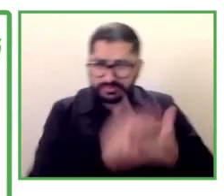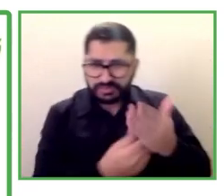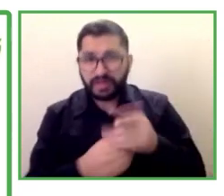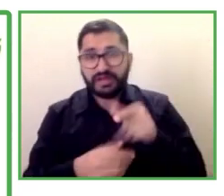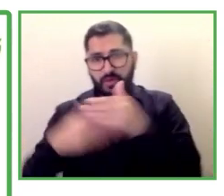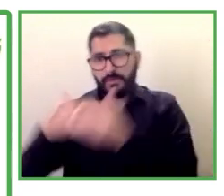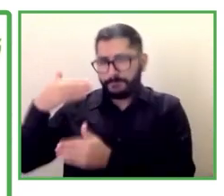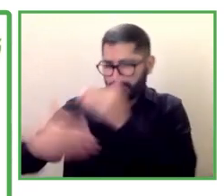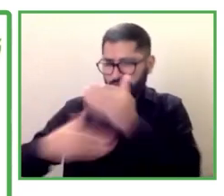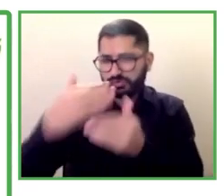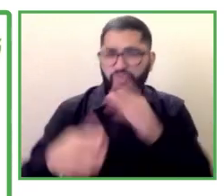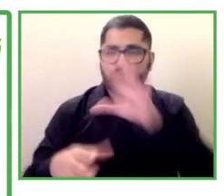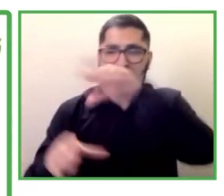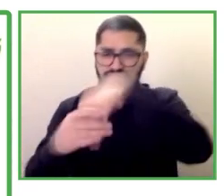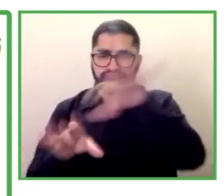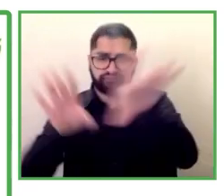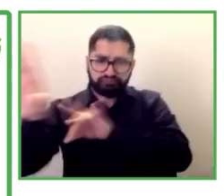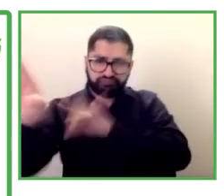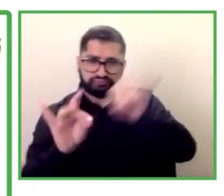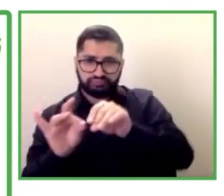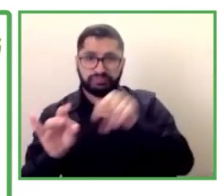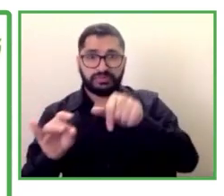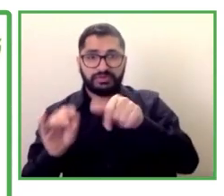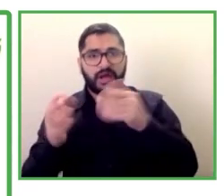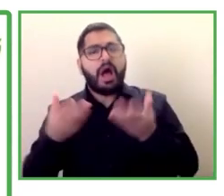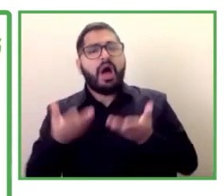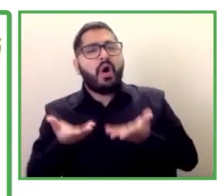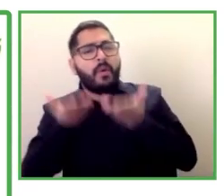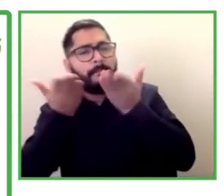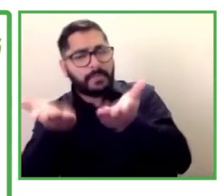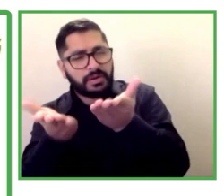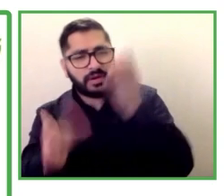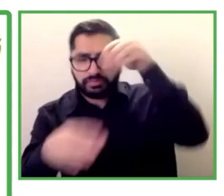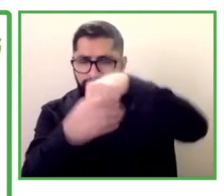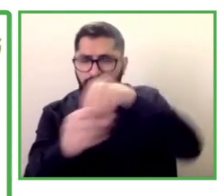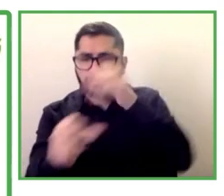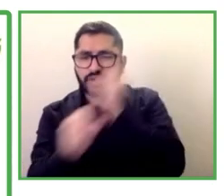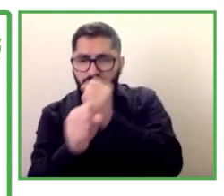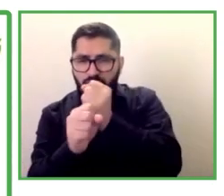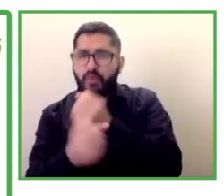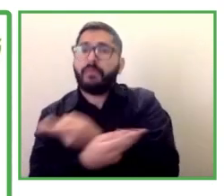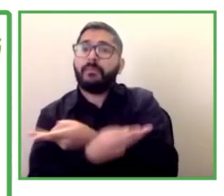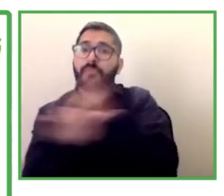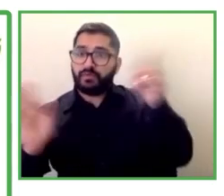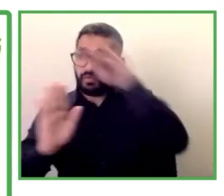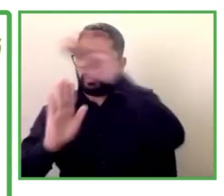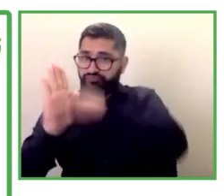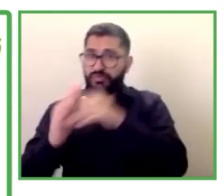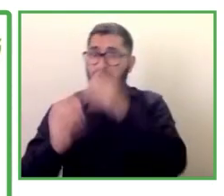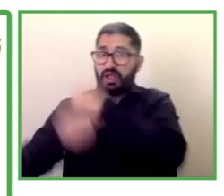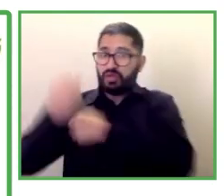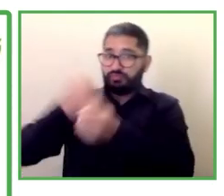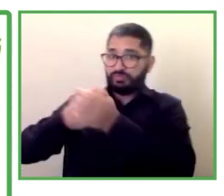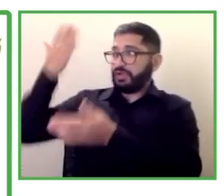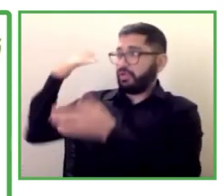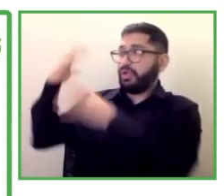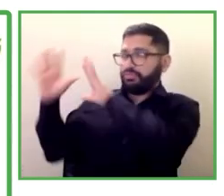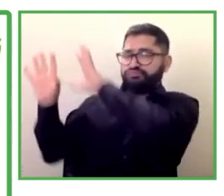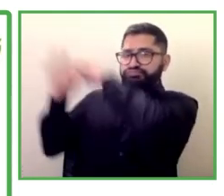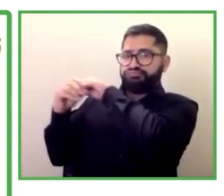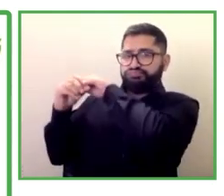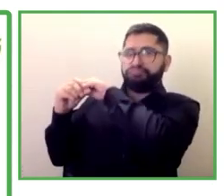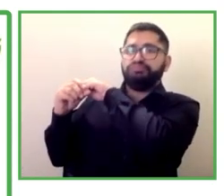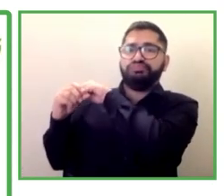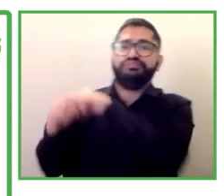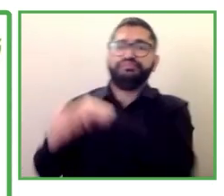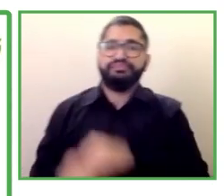público para el año 2021 que se aprobó ayer mismo reserva 256 plazas para personas con discapacidad intelectual